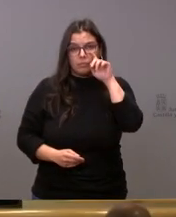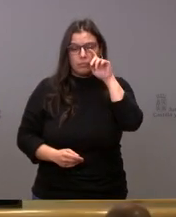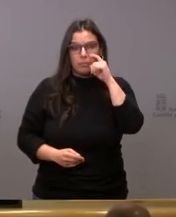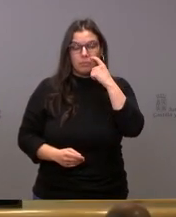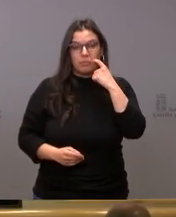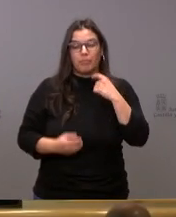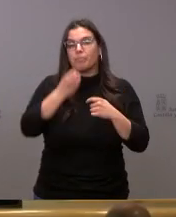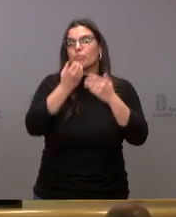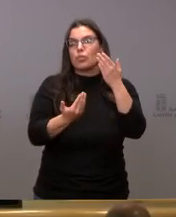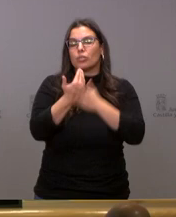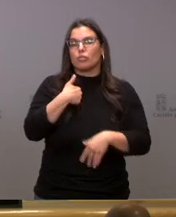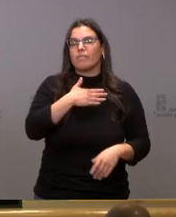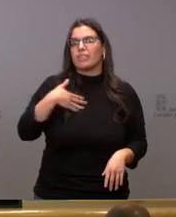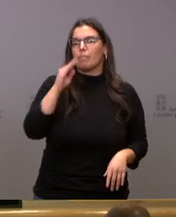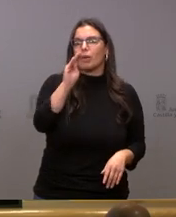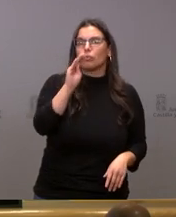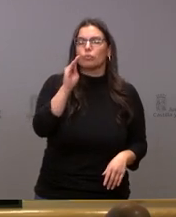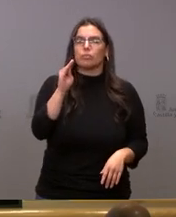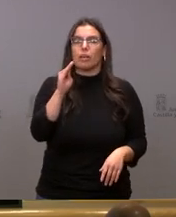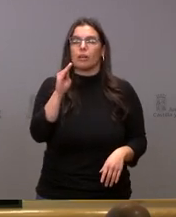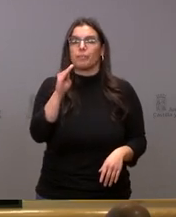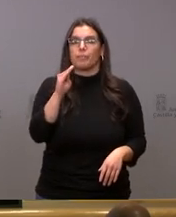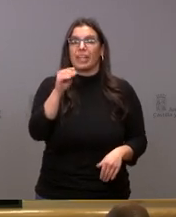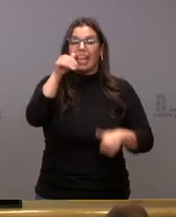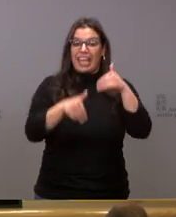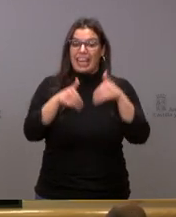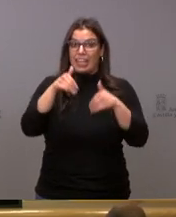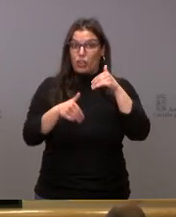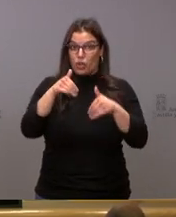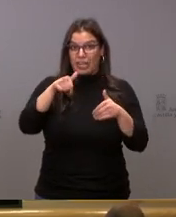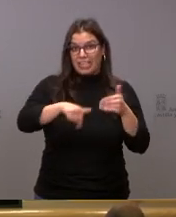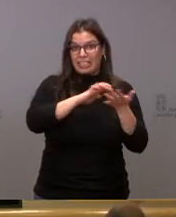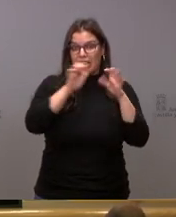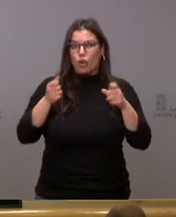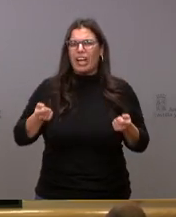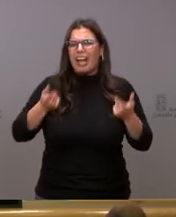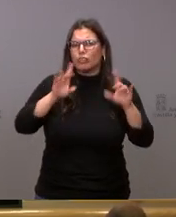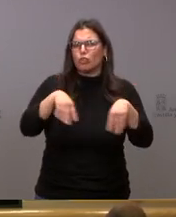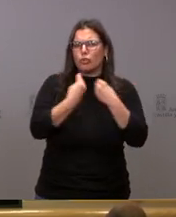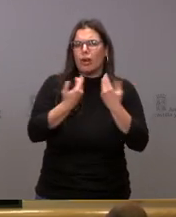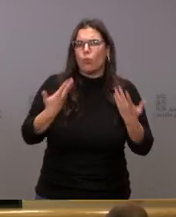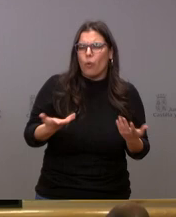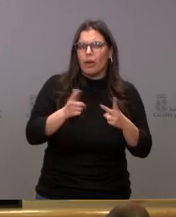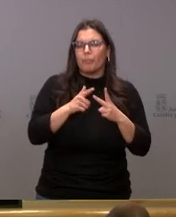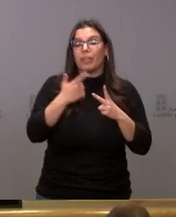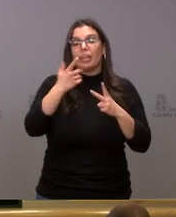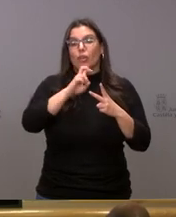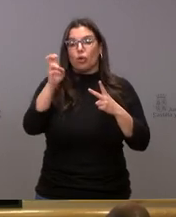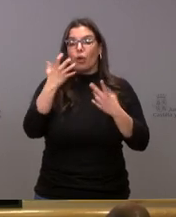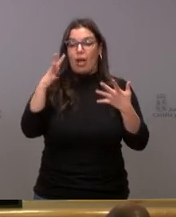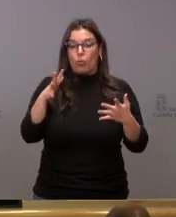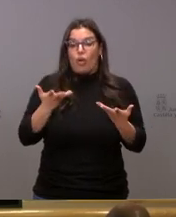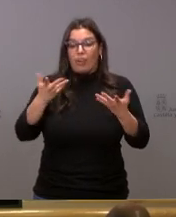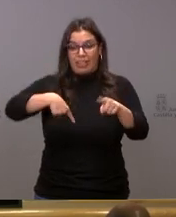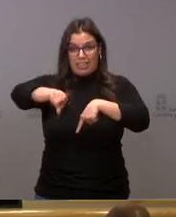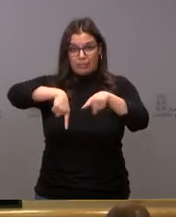Sí, buenos días. Yo le quería preguntar cuál es el coste de las elecciones de Castilla y León y luego, aunque pongan transporte en